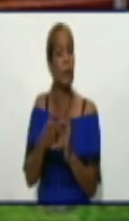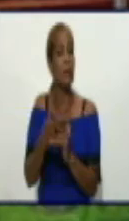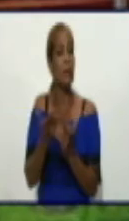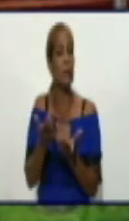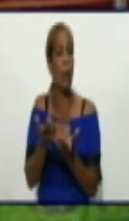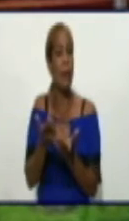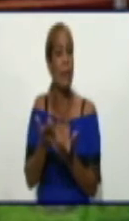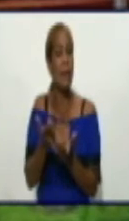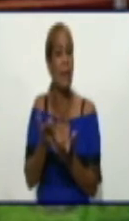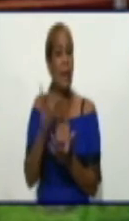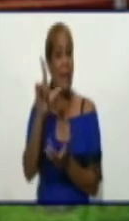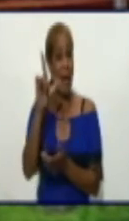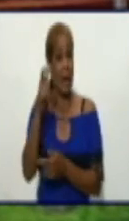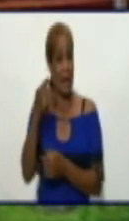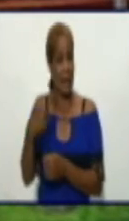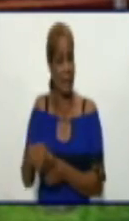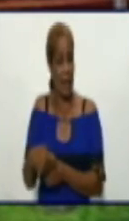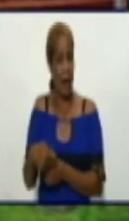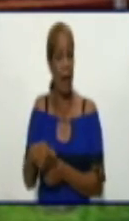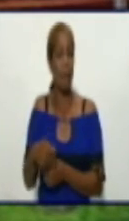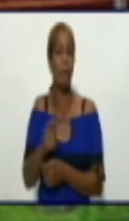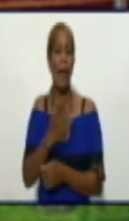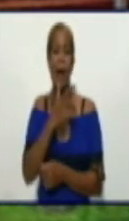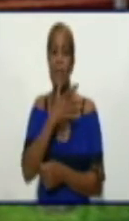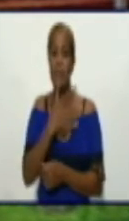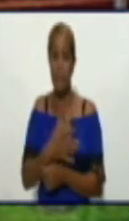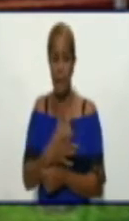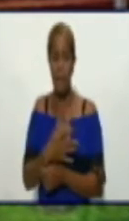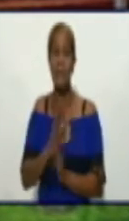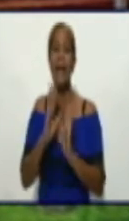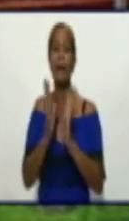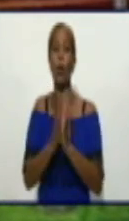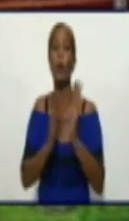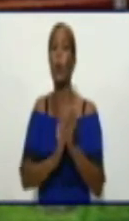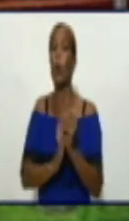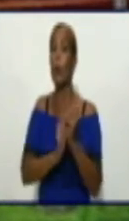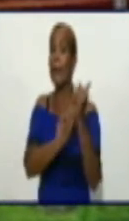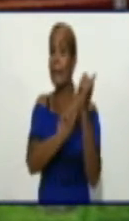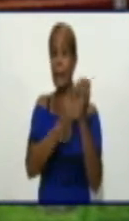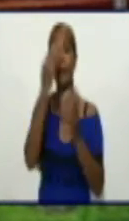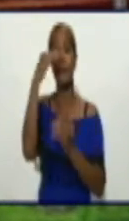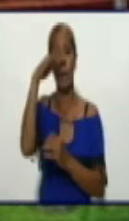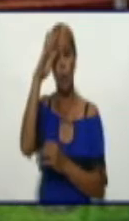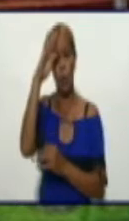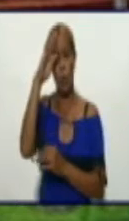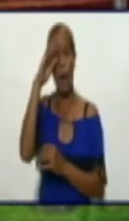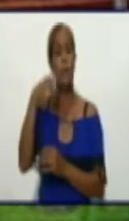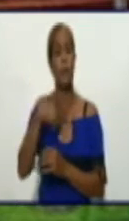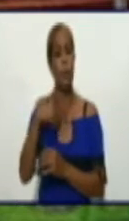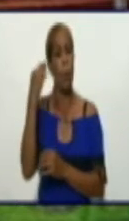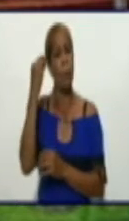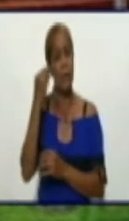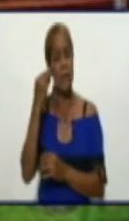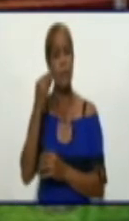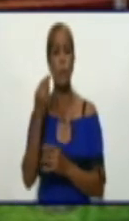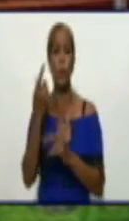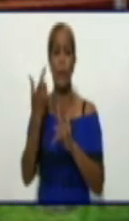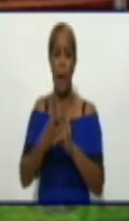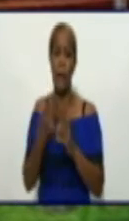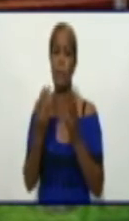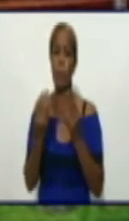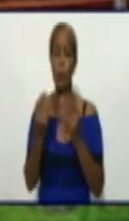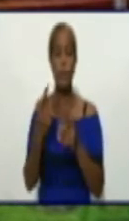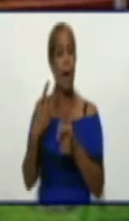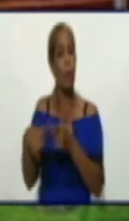los líderes de nuestro país. Creo que hay cosas que uno puede destacar por encima de las